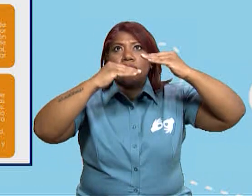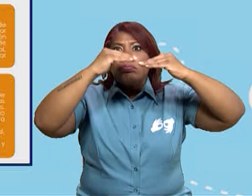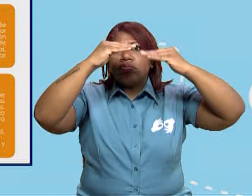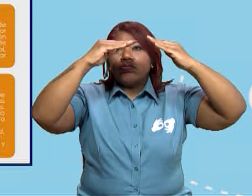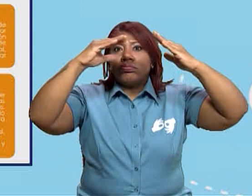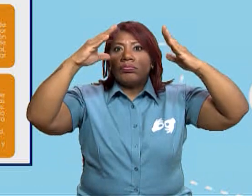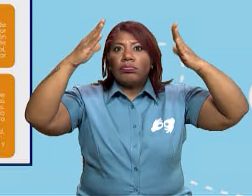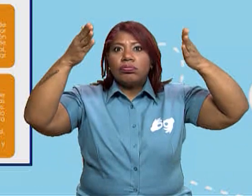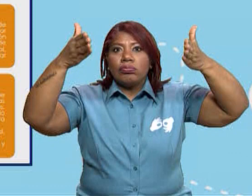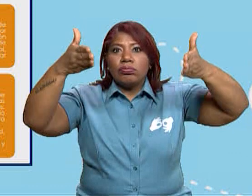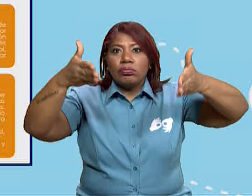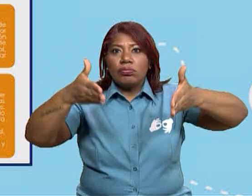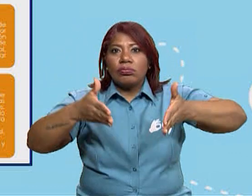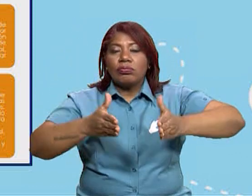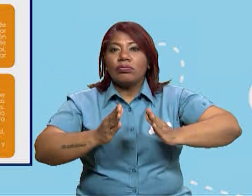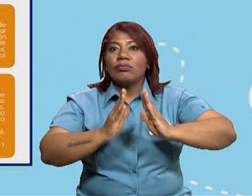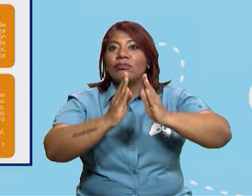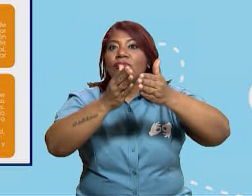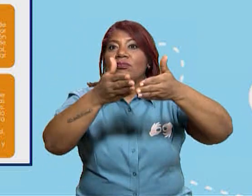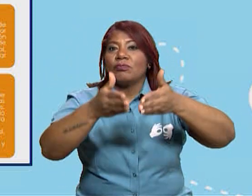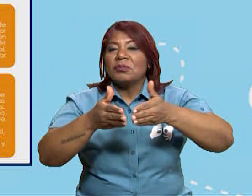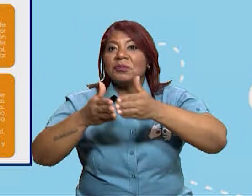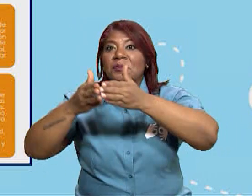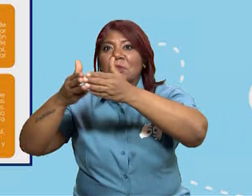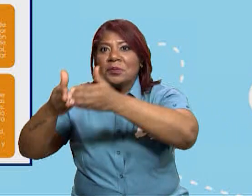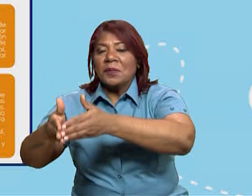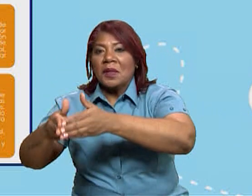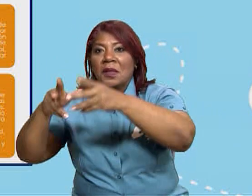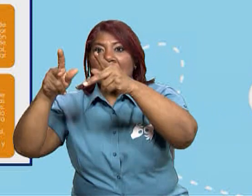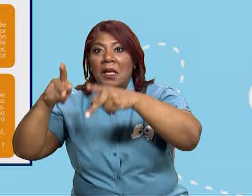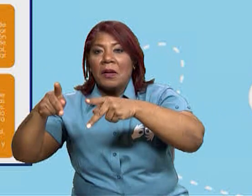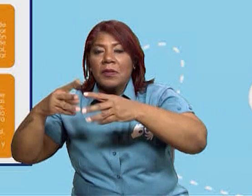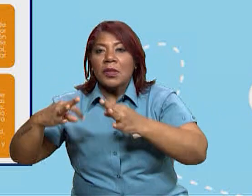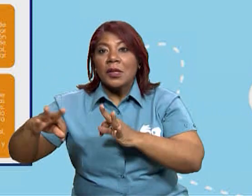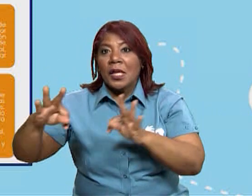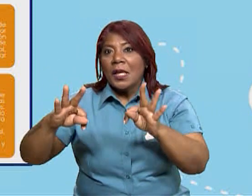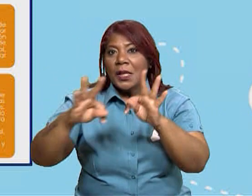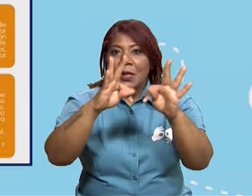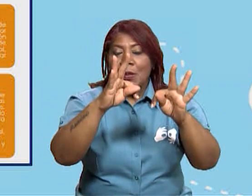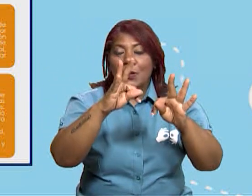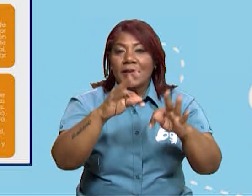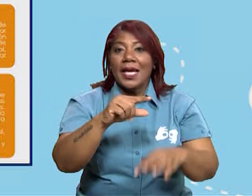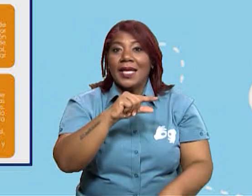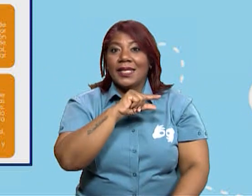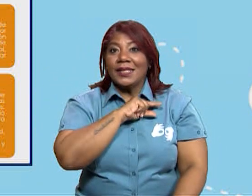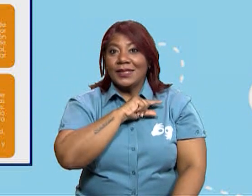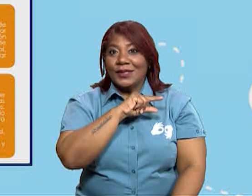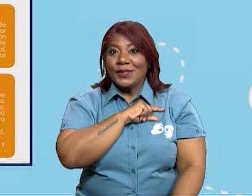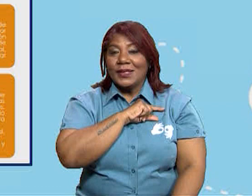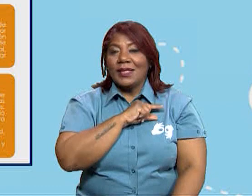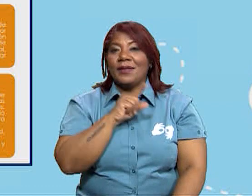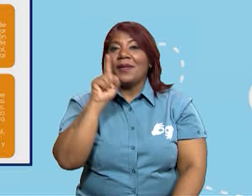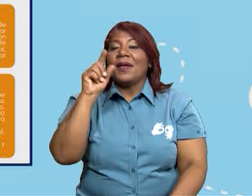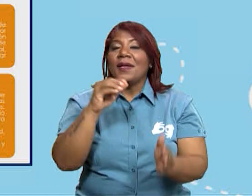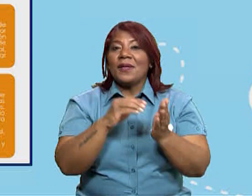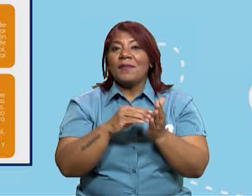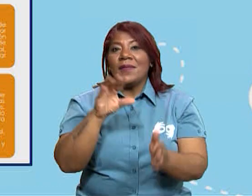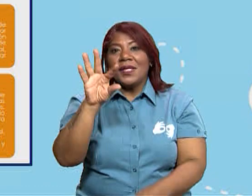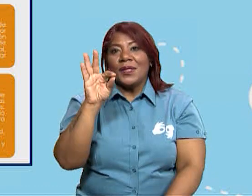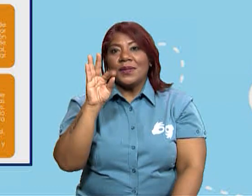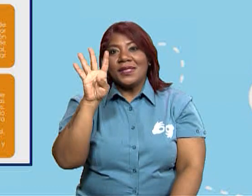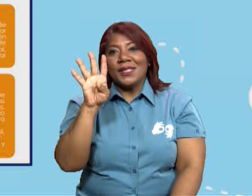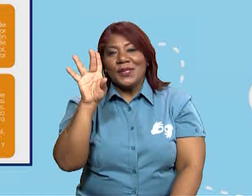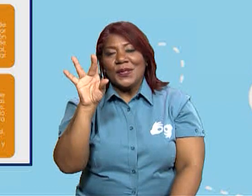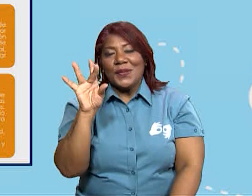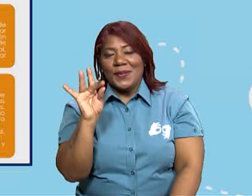son los puertos. La zona libre de Colón fue inaugurada en 1948 con el